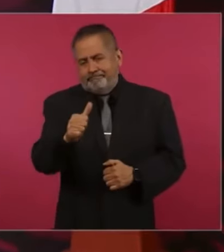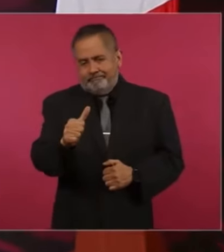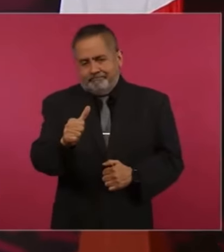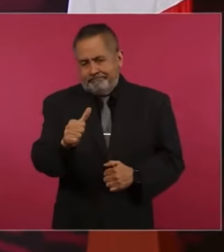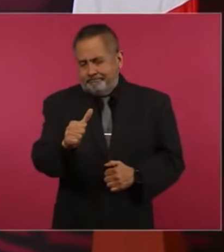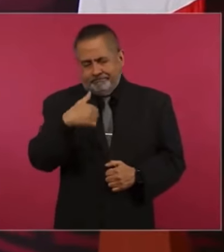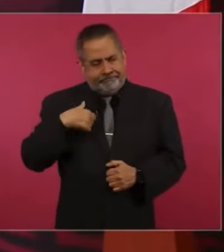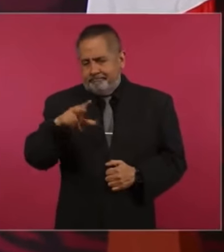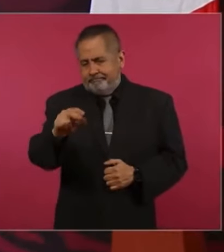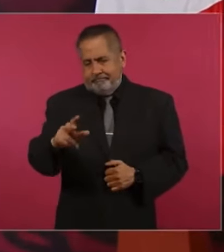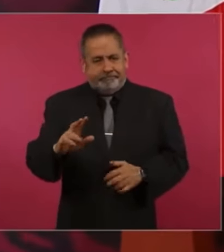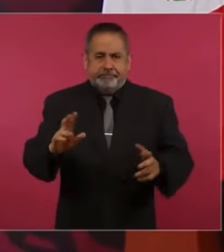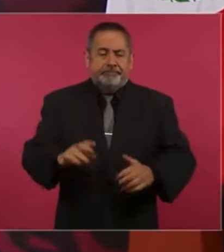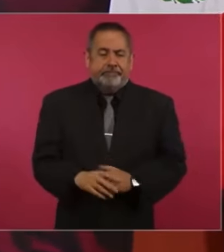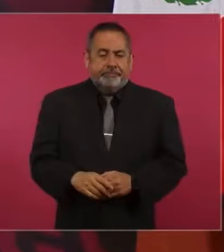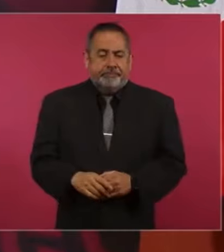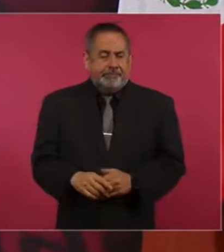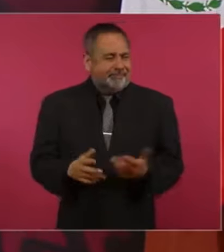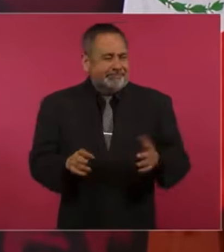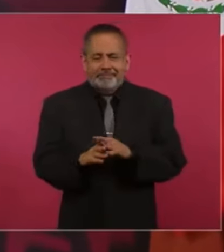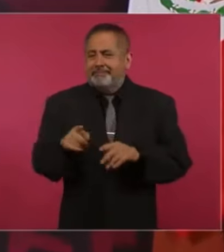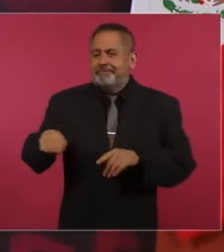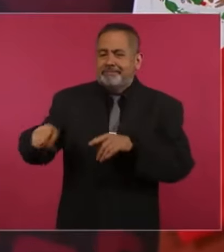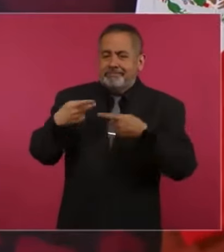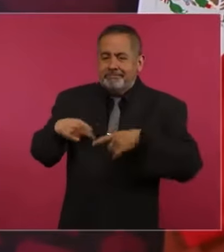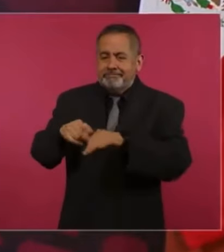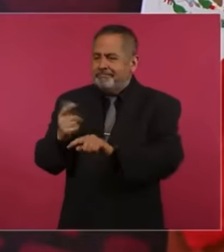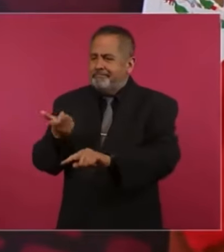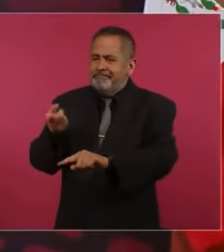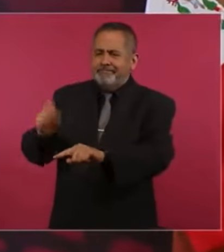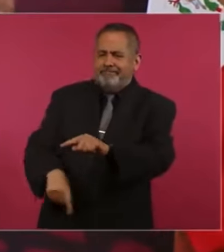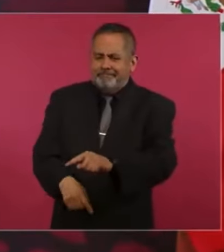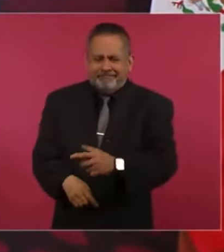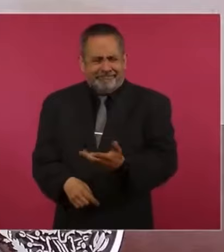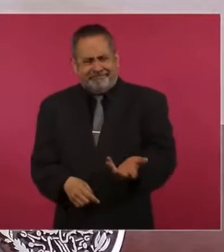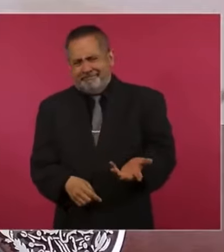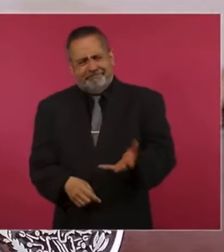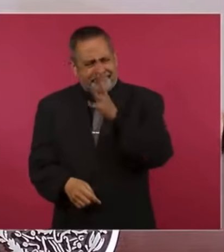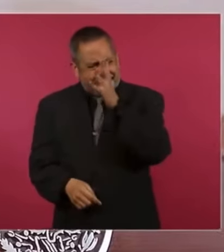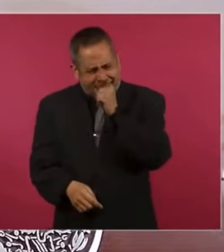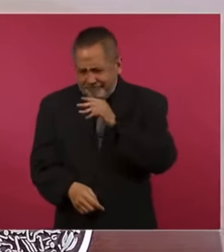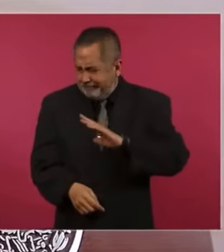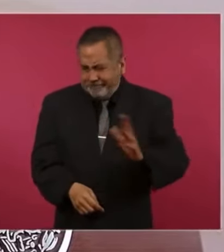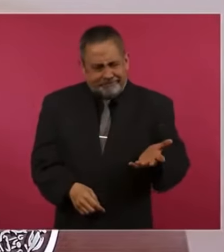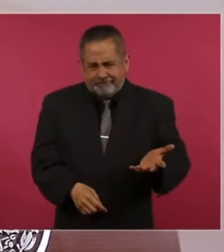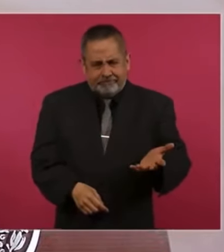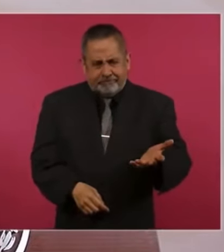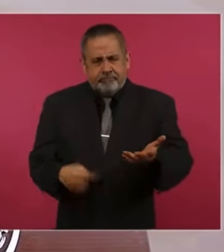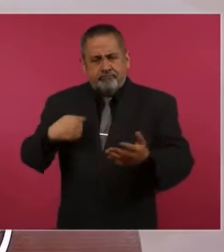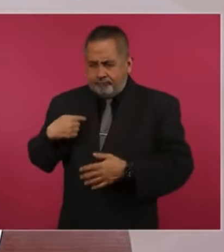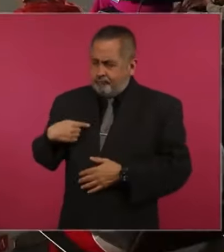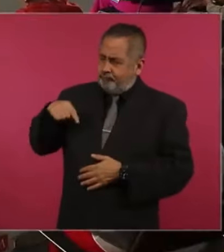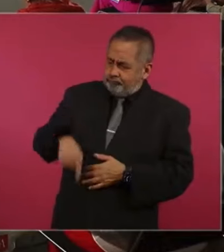¿Y cómo vamos a despojar a los trabajadores si estamos aquí por el